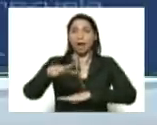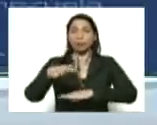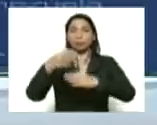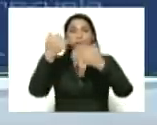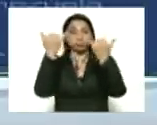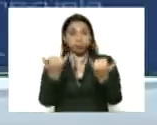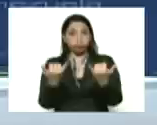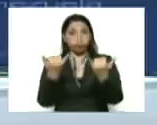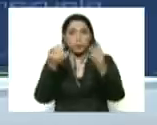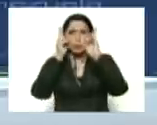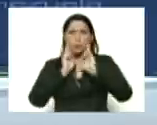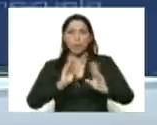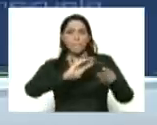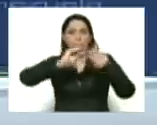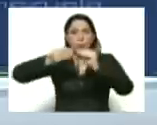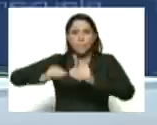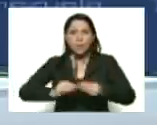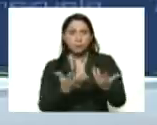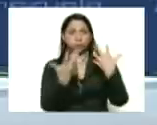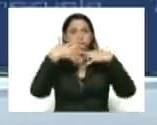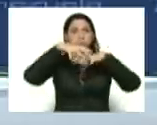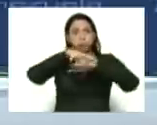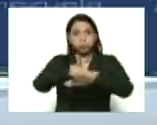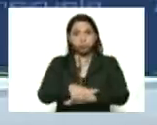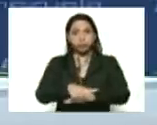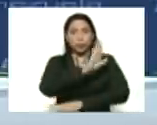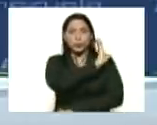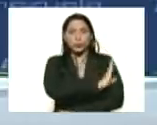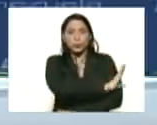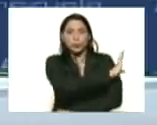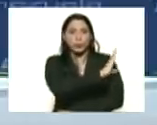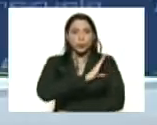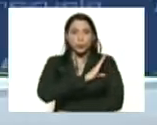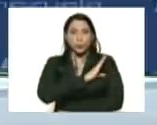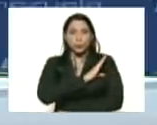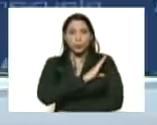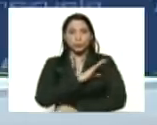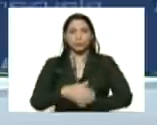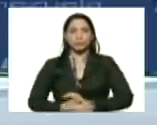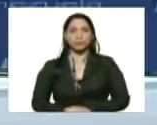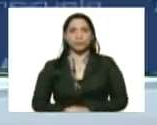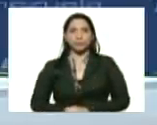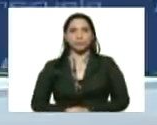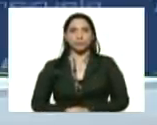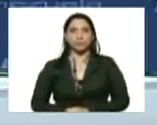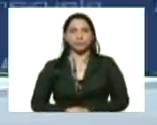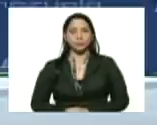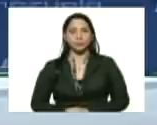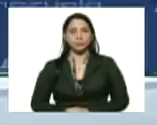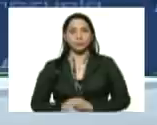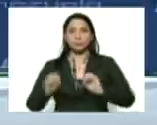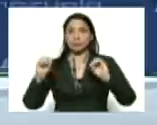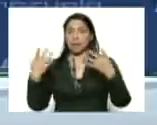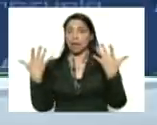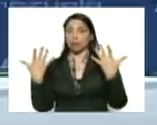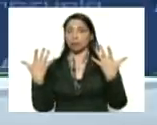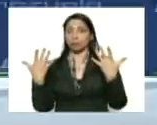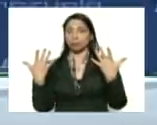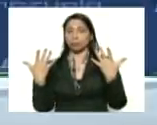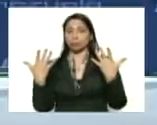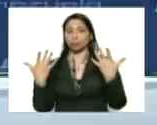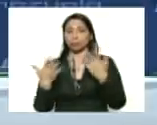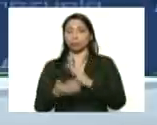la rehabilitación integral de la clínica del riñón milagro un milagro